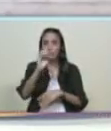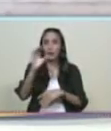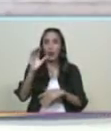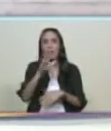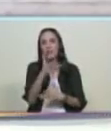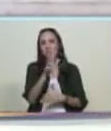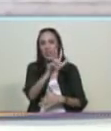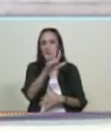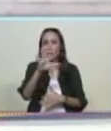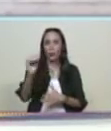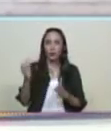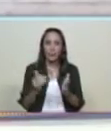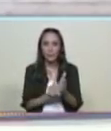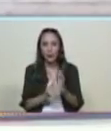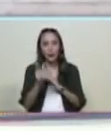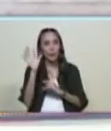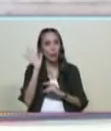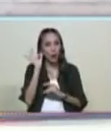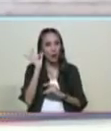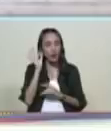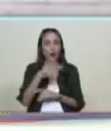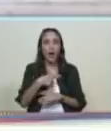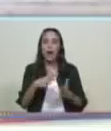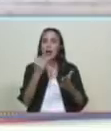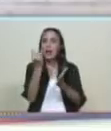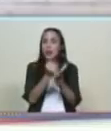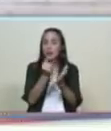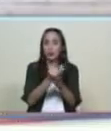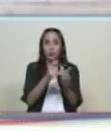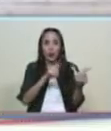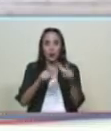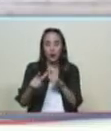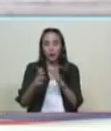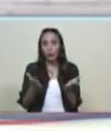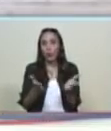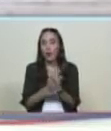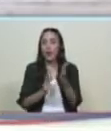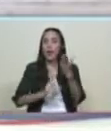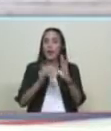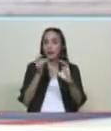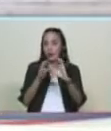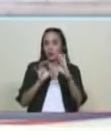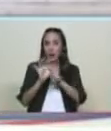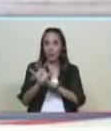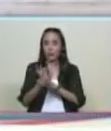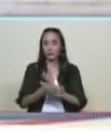embarazadas que se han inscrito en el carnet de la patria para el plan parto humanizado